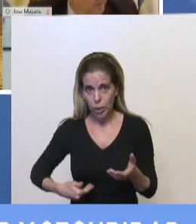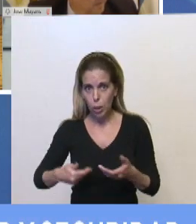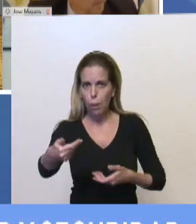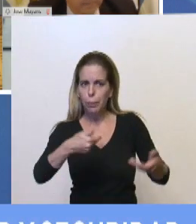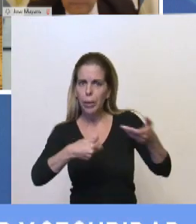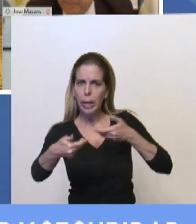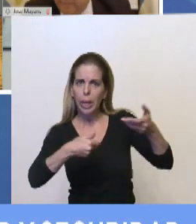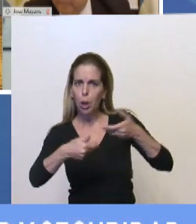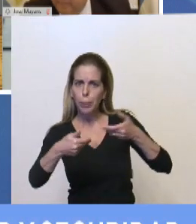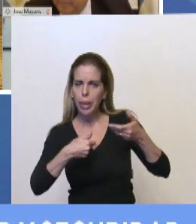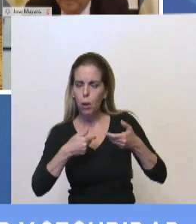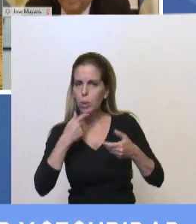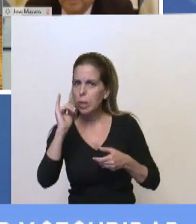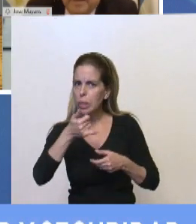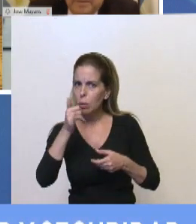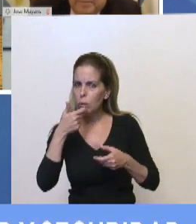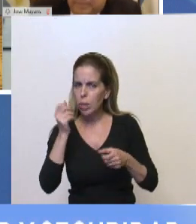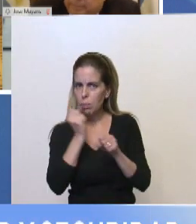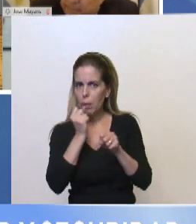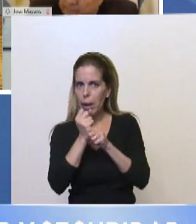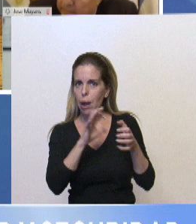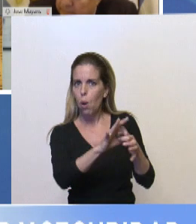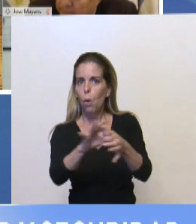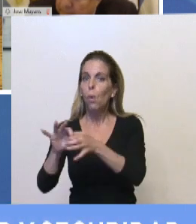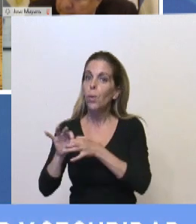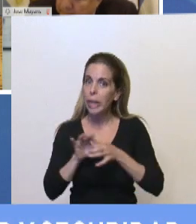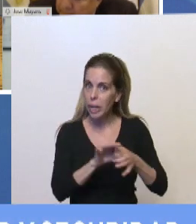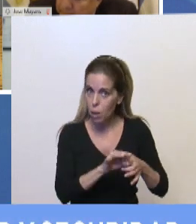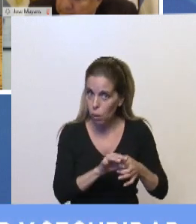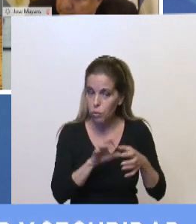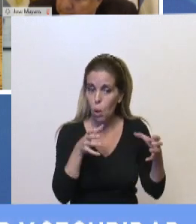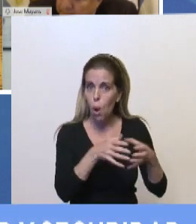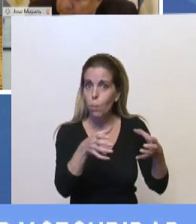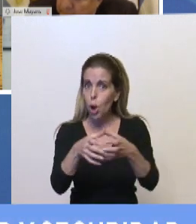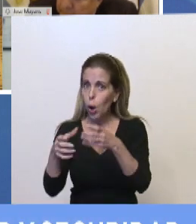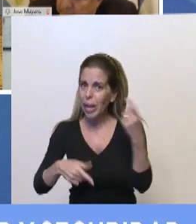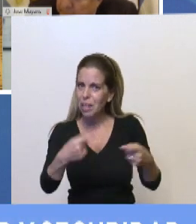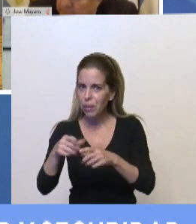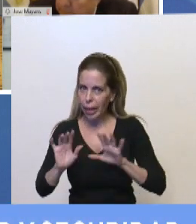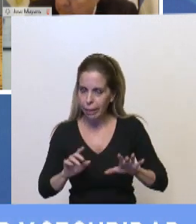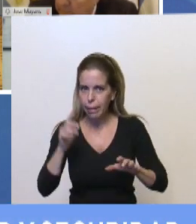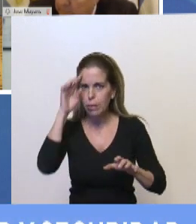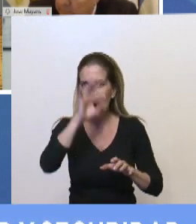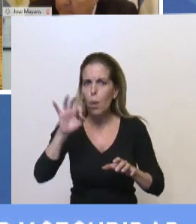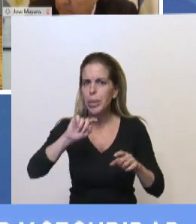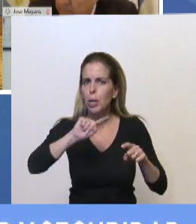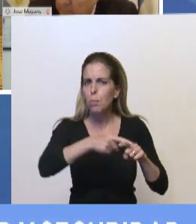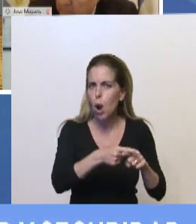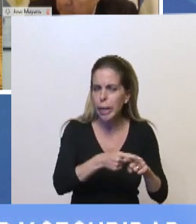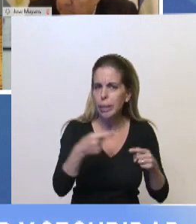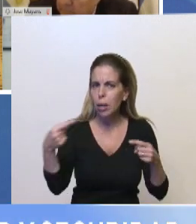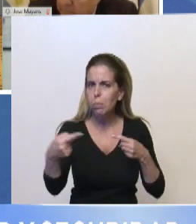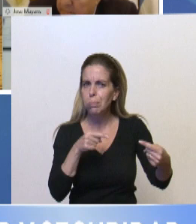pongamos todos la camiseta de la Argentina. Se nos ha pedido que dejar de lado egoísmos políticos